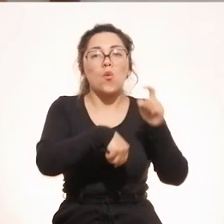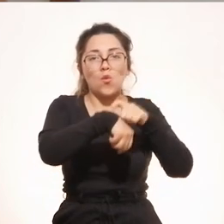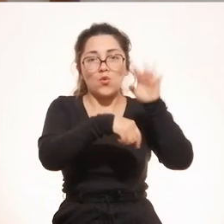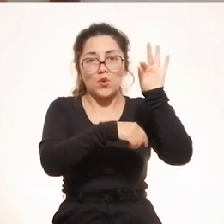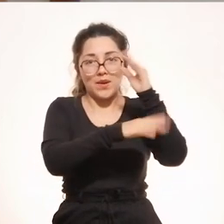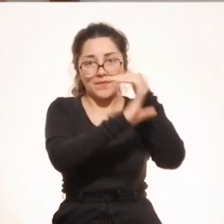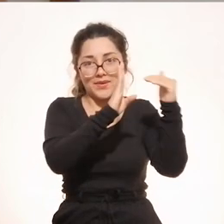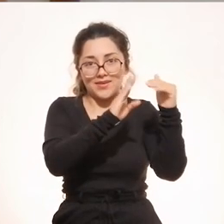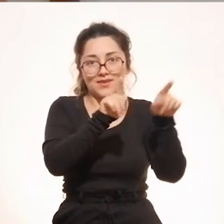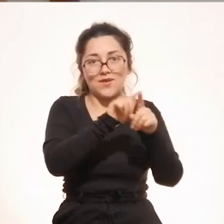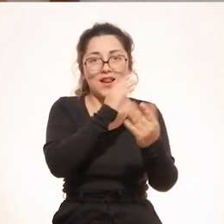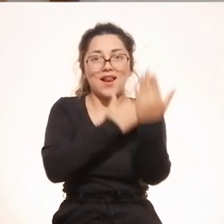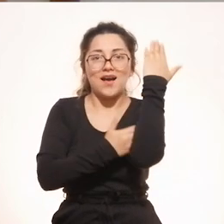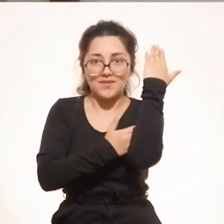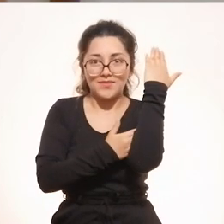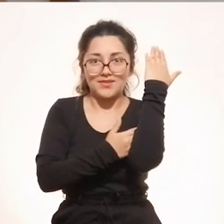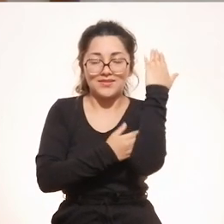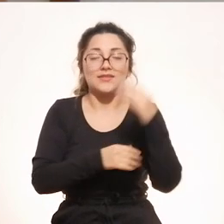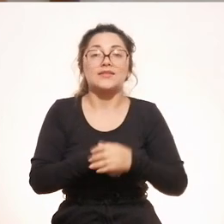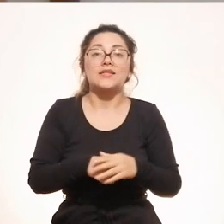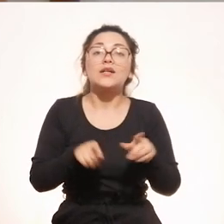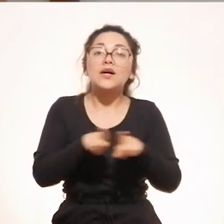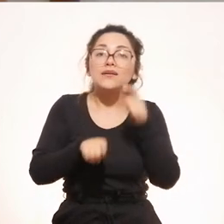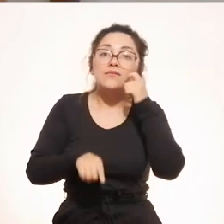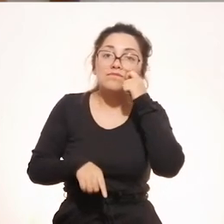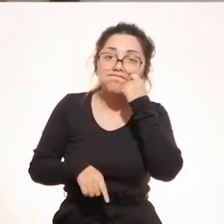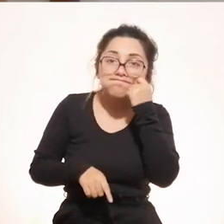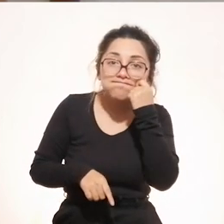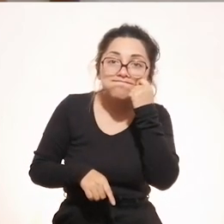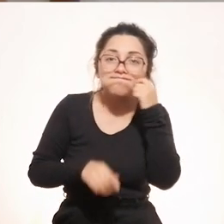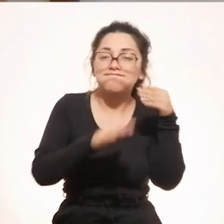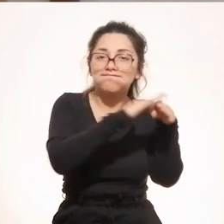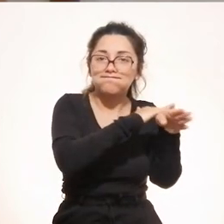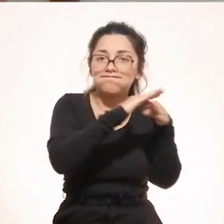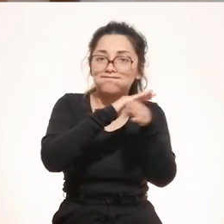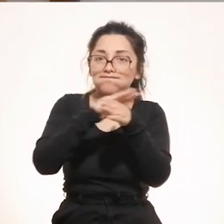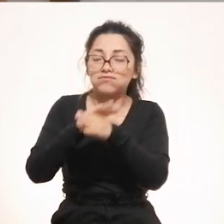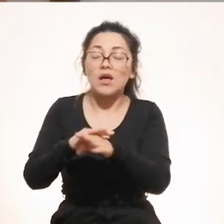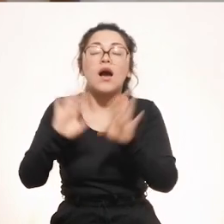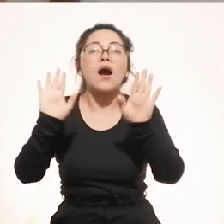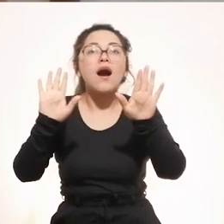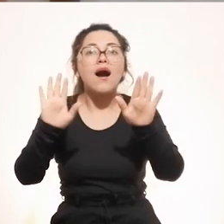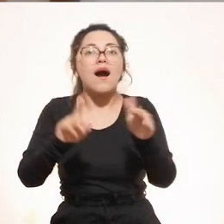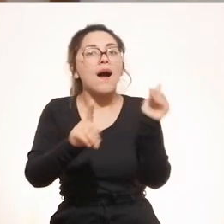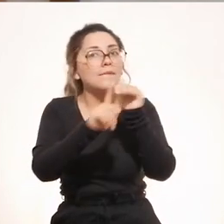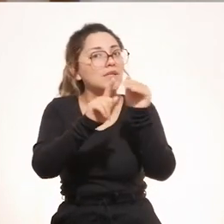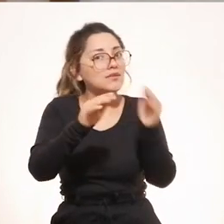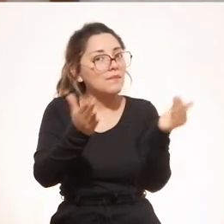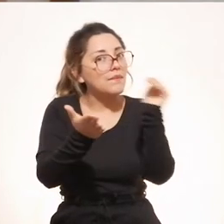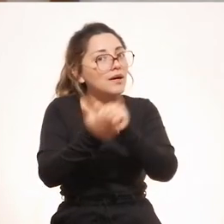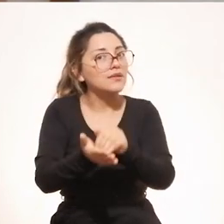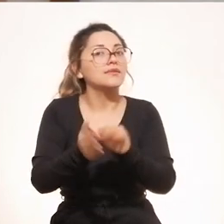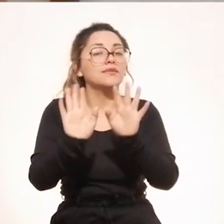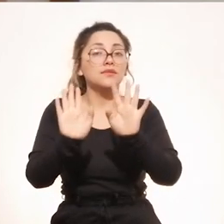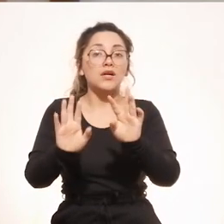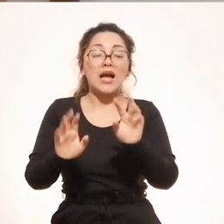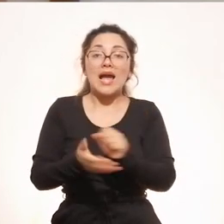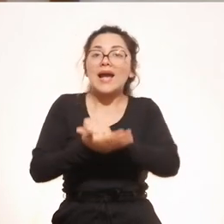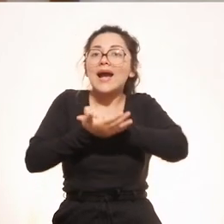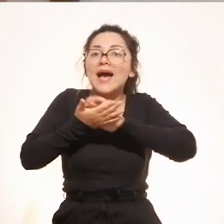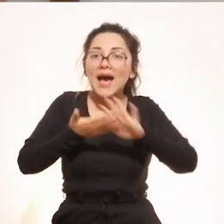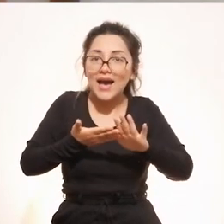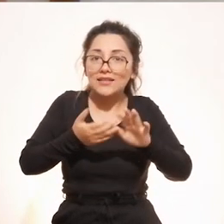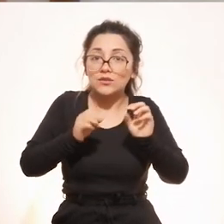24 a las 9 y 30 de la mañana, y en forma presencial. Reiteramos, no hay